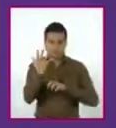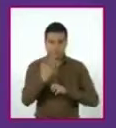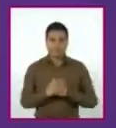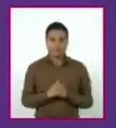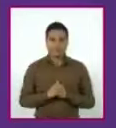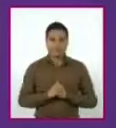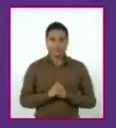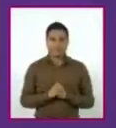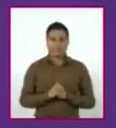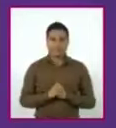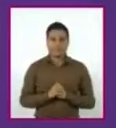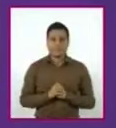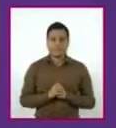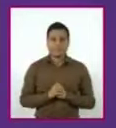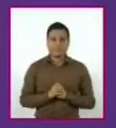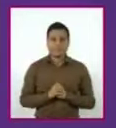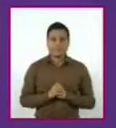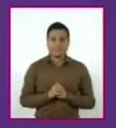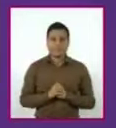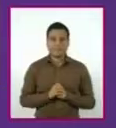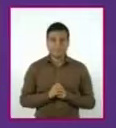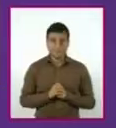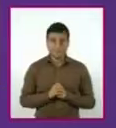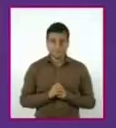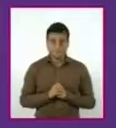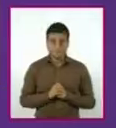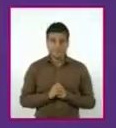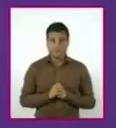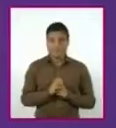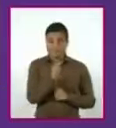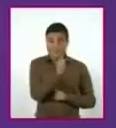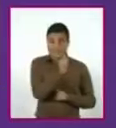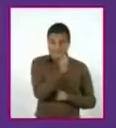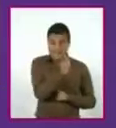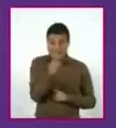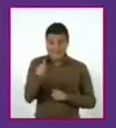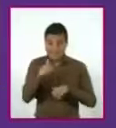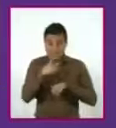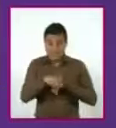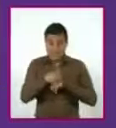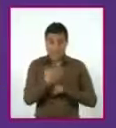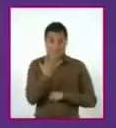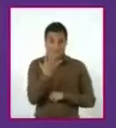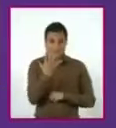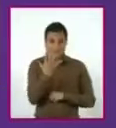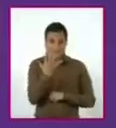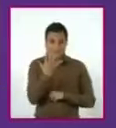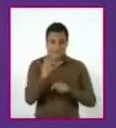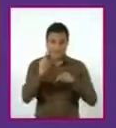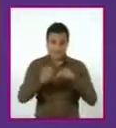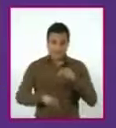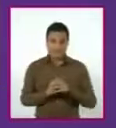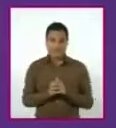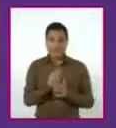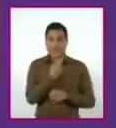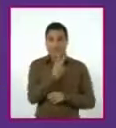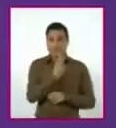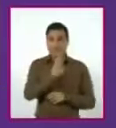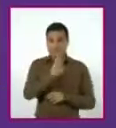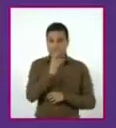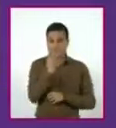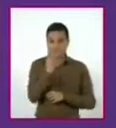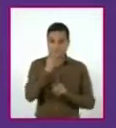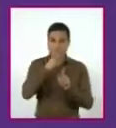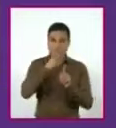Se resta 50 a cada miembro, quedándonos 2b cuadrada más 50